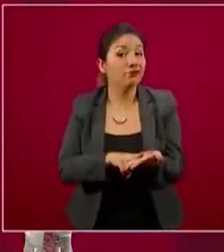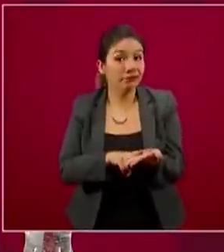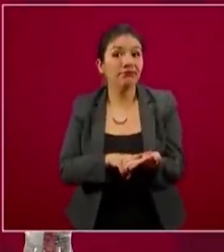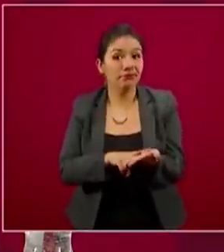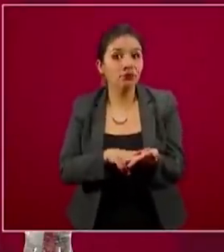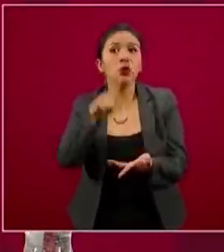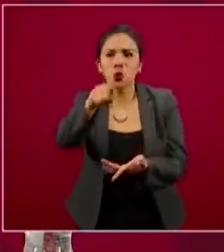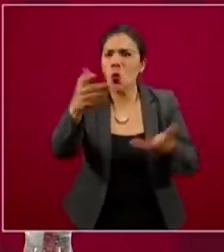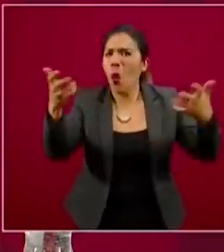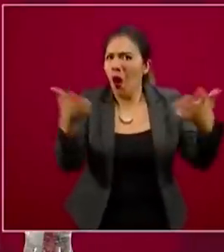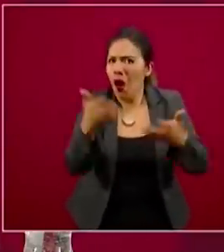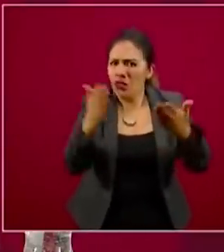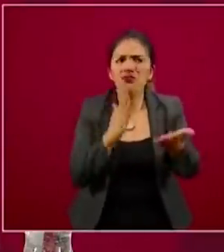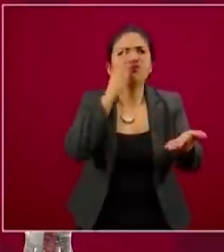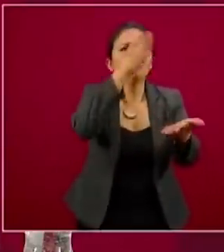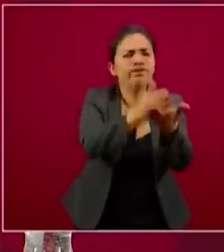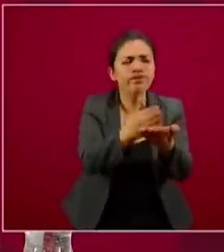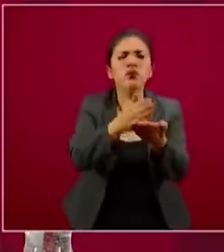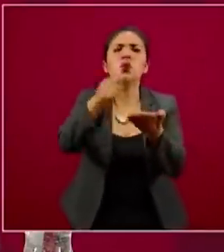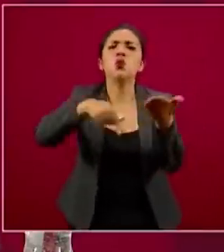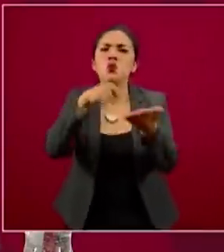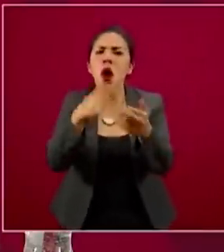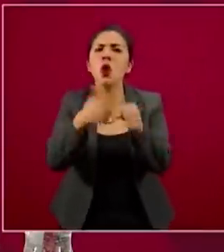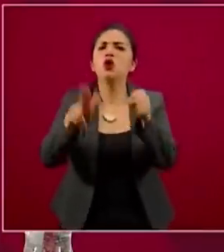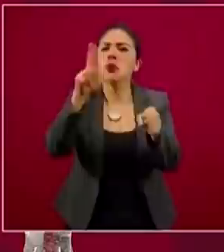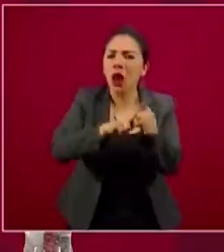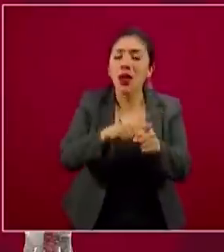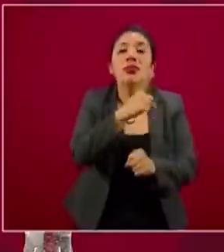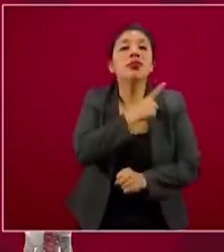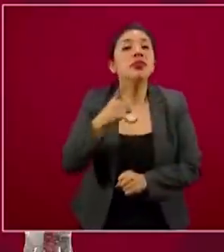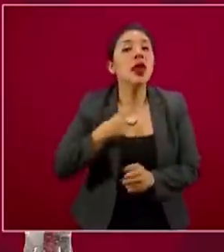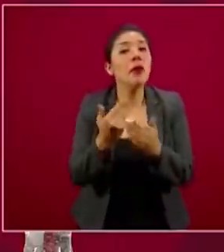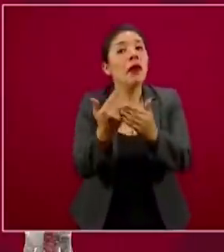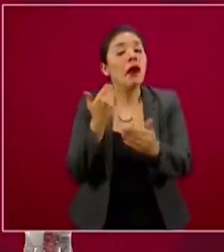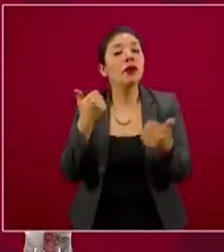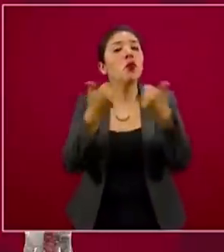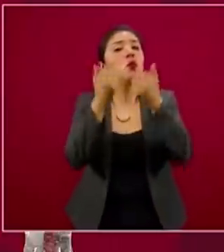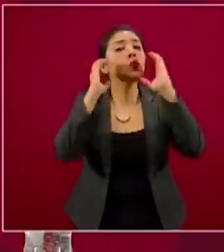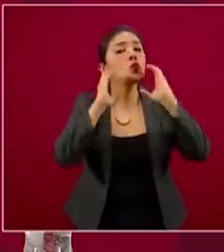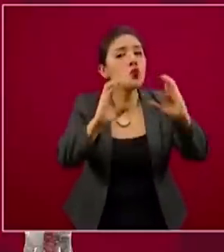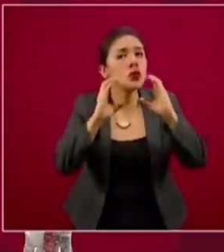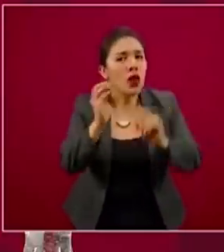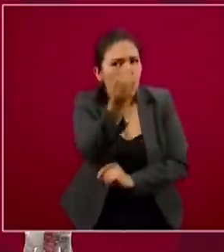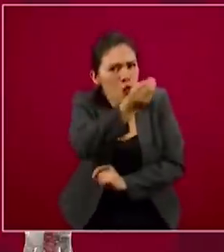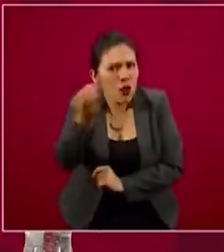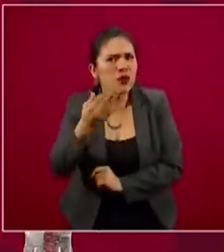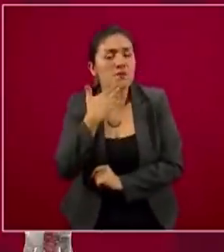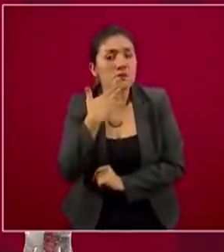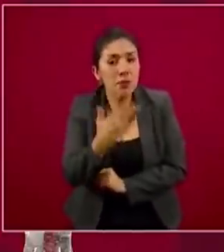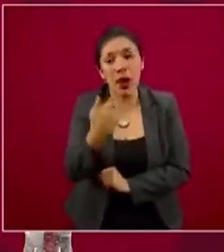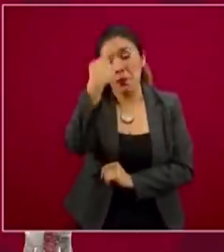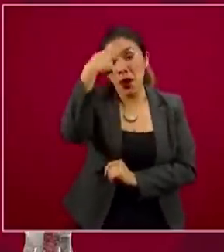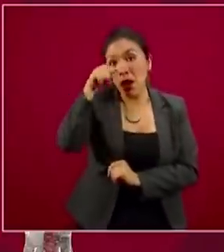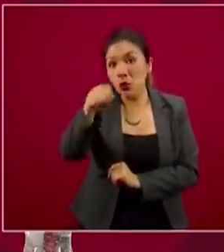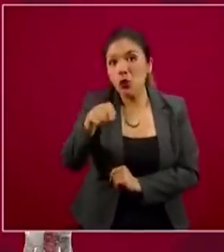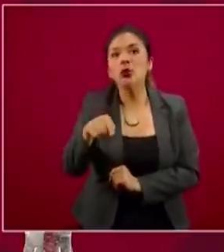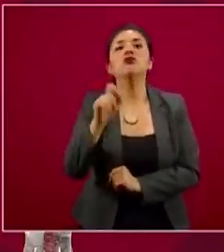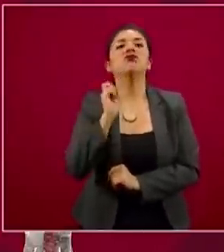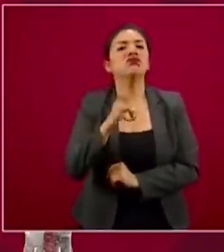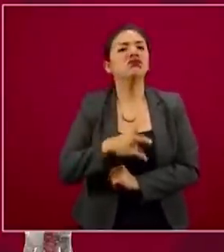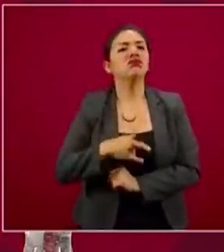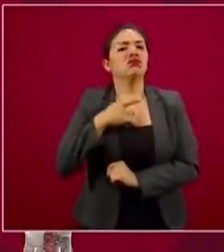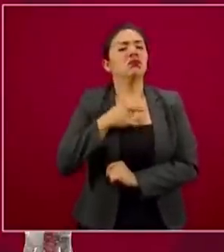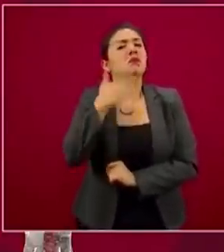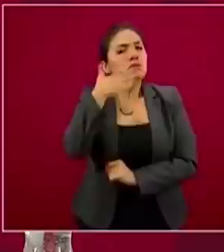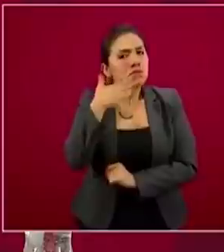lo que ustedes hagan en el campo clínico tiene que estar cuidadosamente organizado para que ustedes tengan la mejor